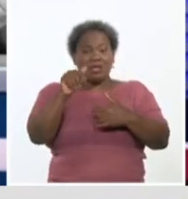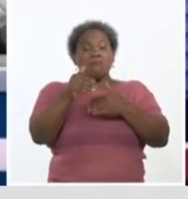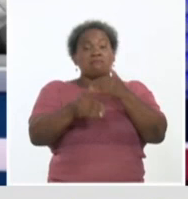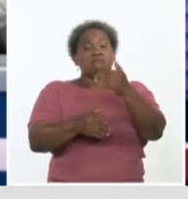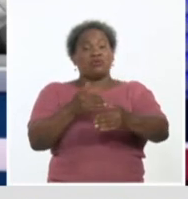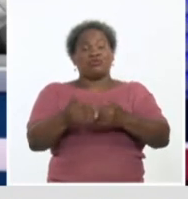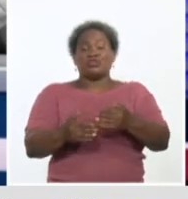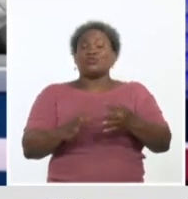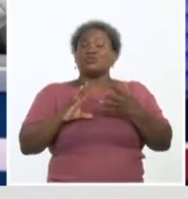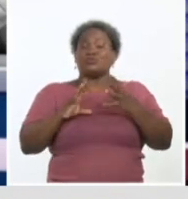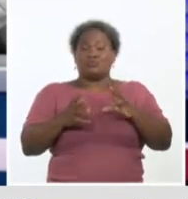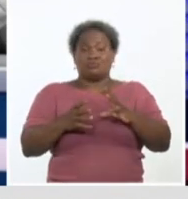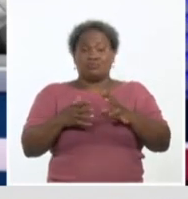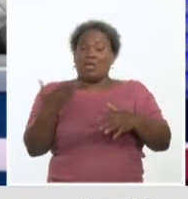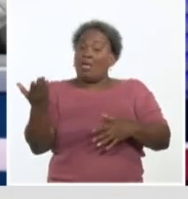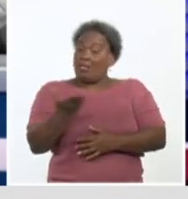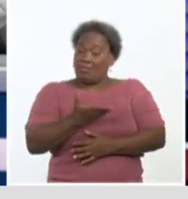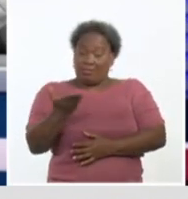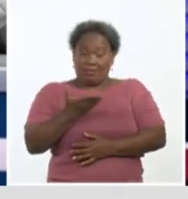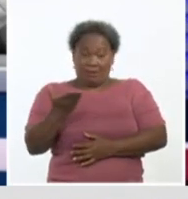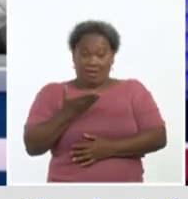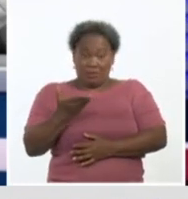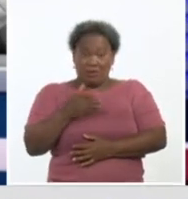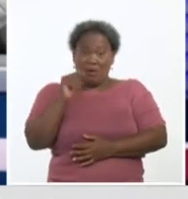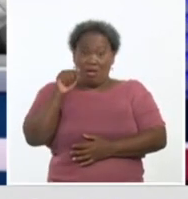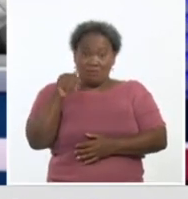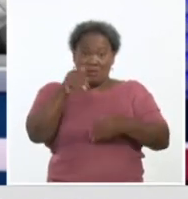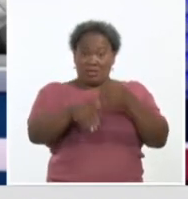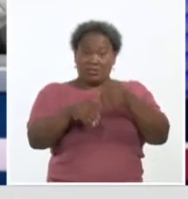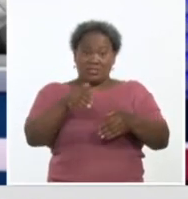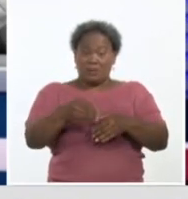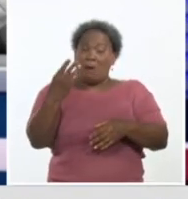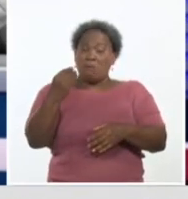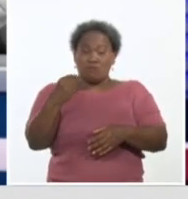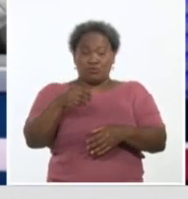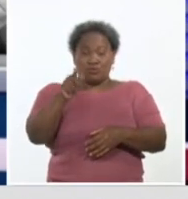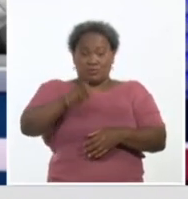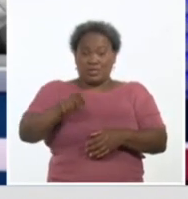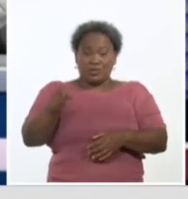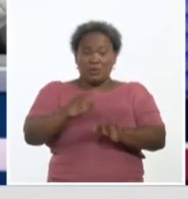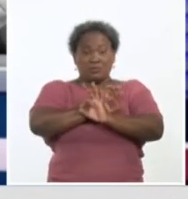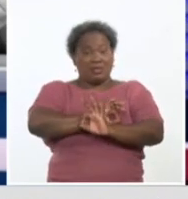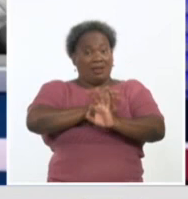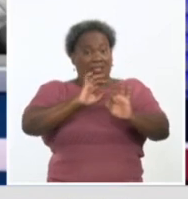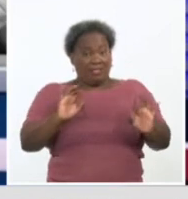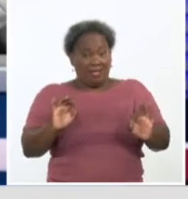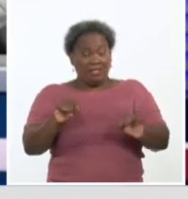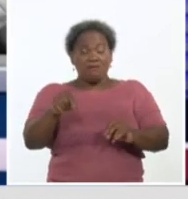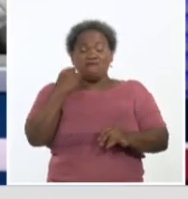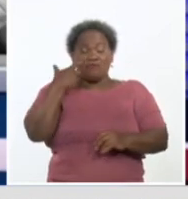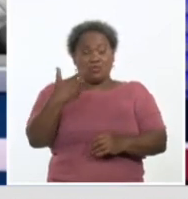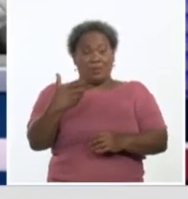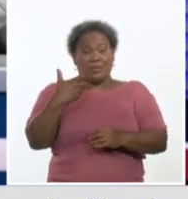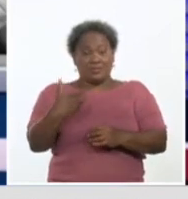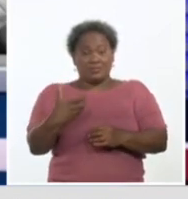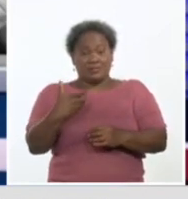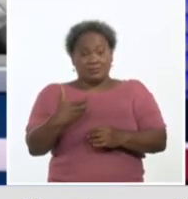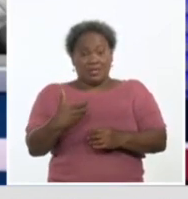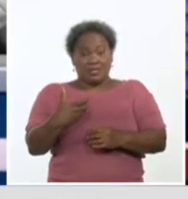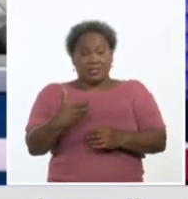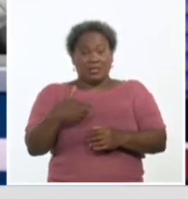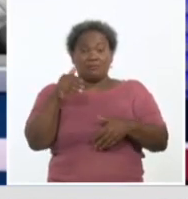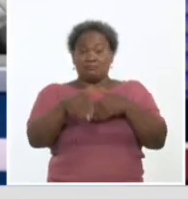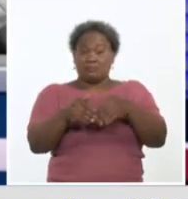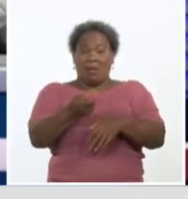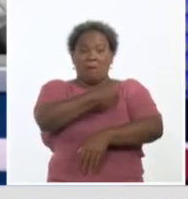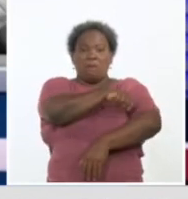complejo, dinámico, intervienen muchísimas fuerzas, especialidades y fundamentalmente interviene la